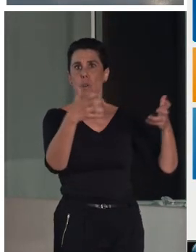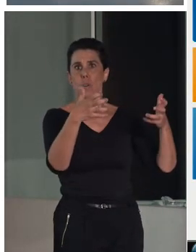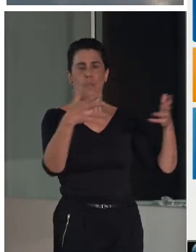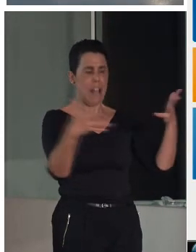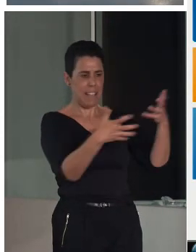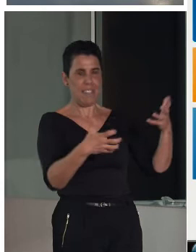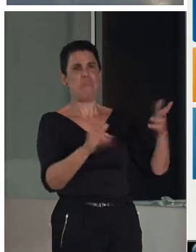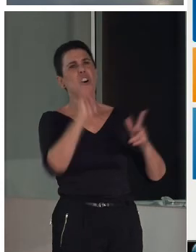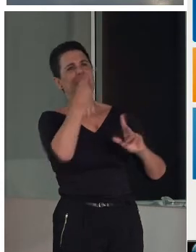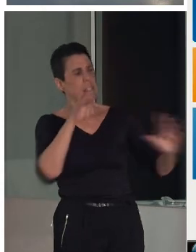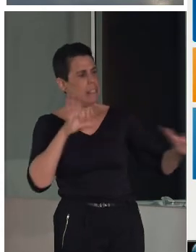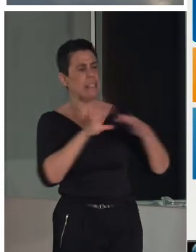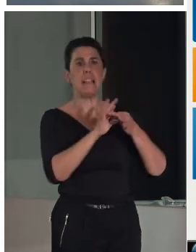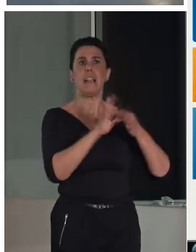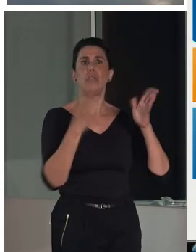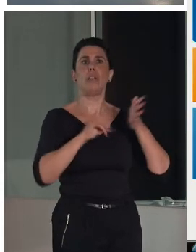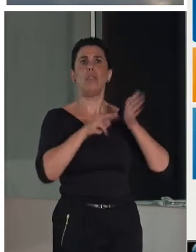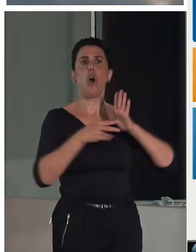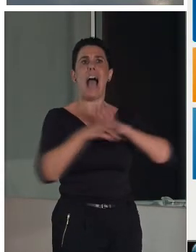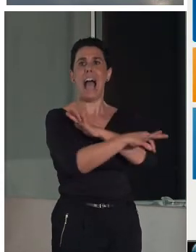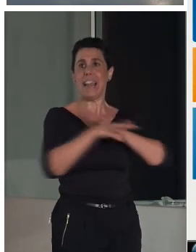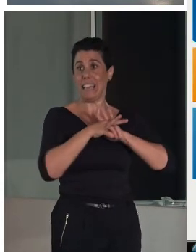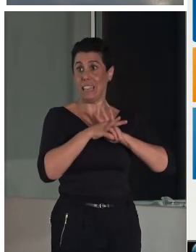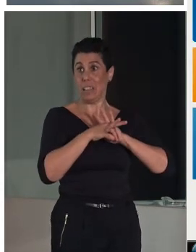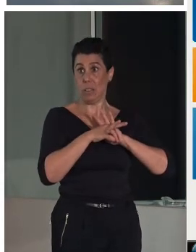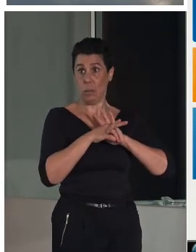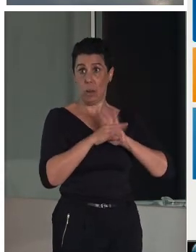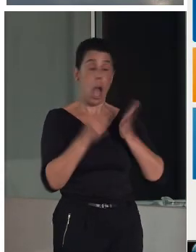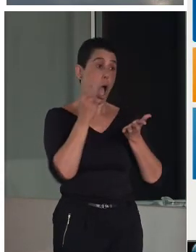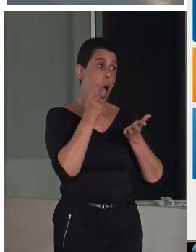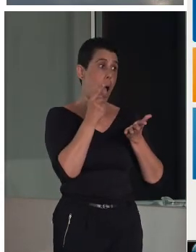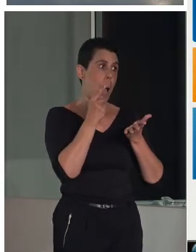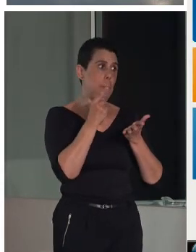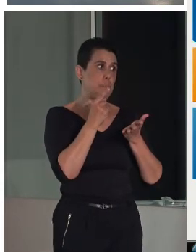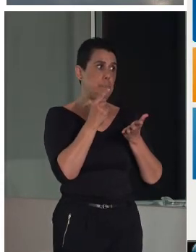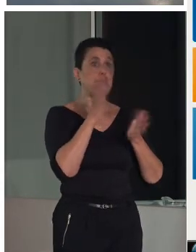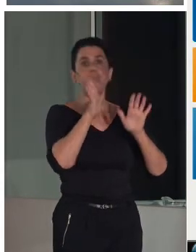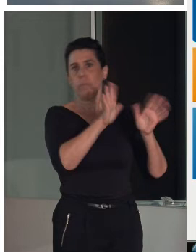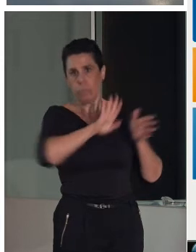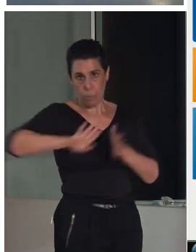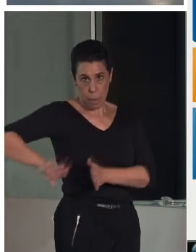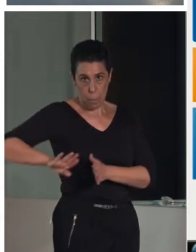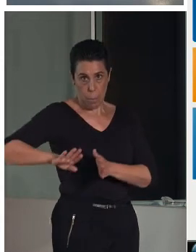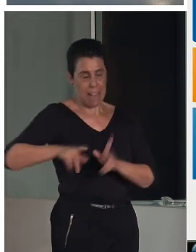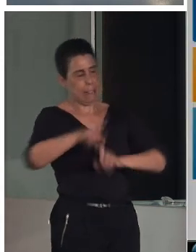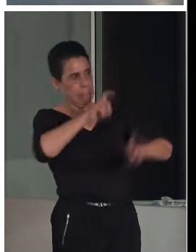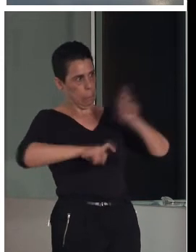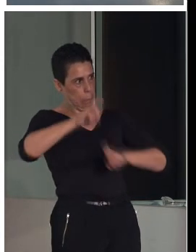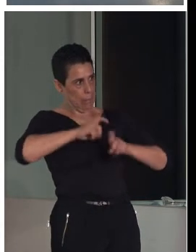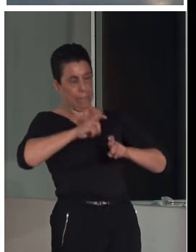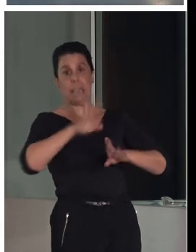arquitectura, ¿vale? Entonces, desde territorio mudéjar… Me voy otra vez al otro lado. Ya. Entonces, cuando hablamos de